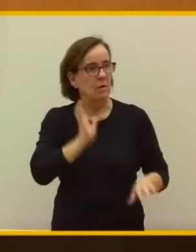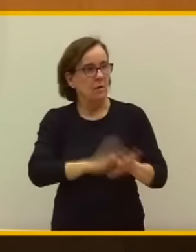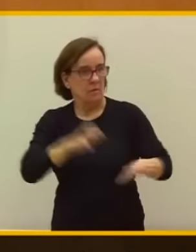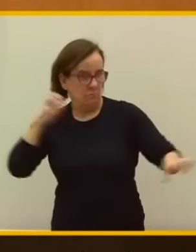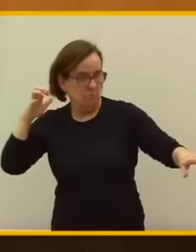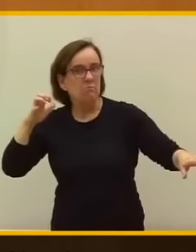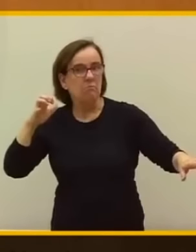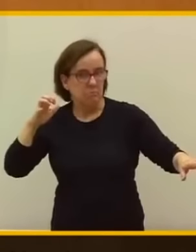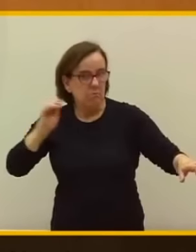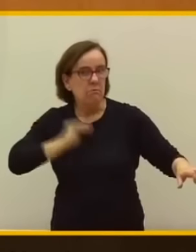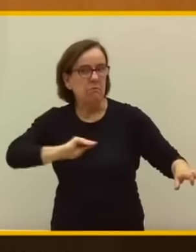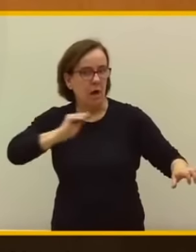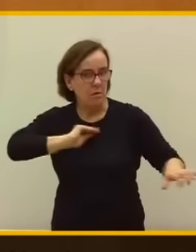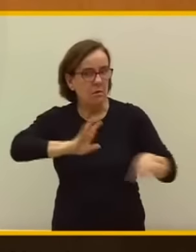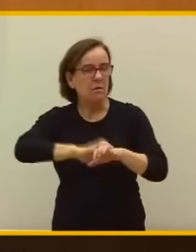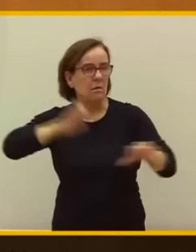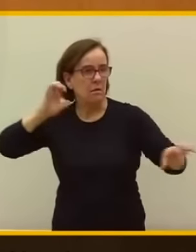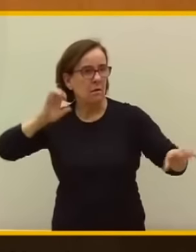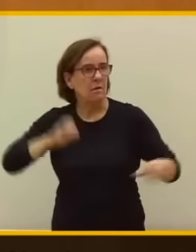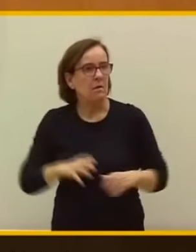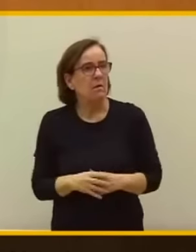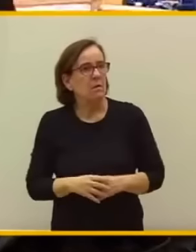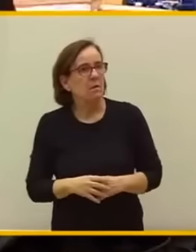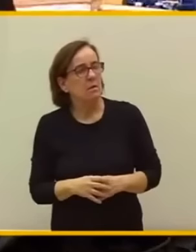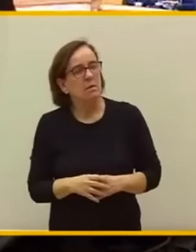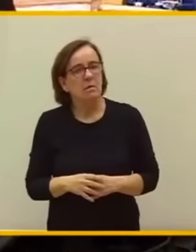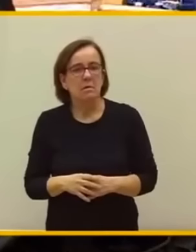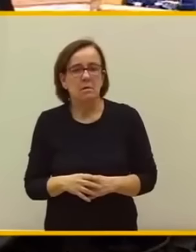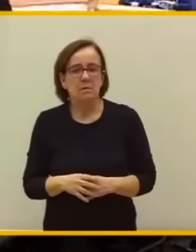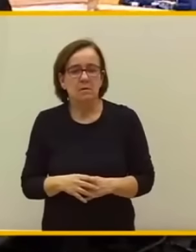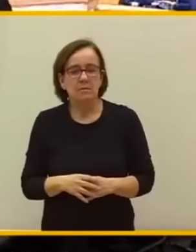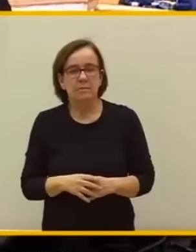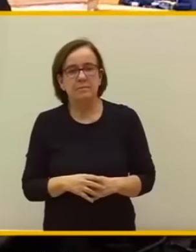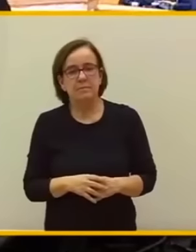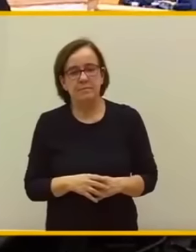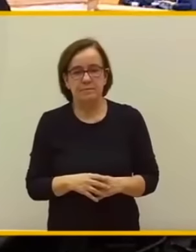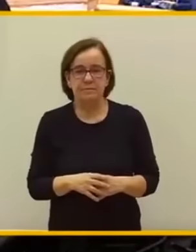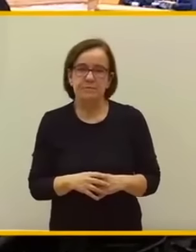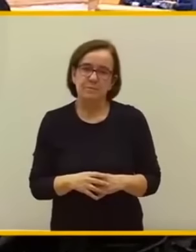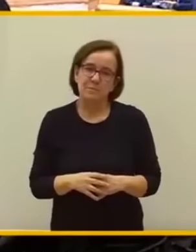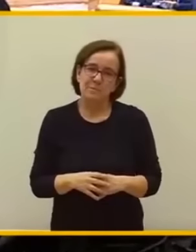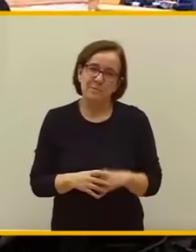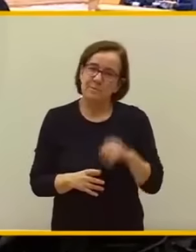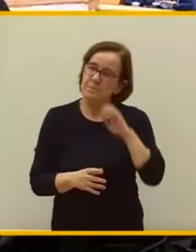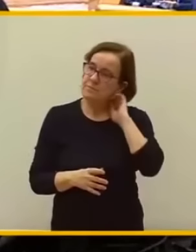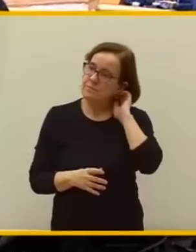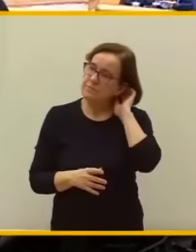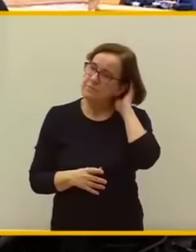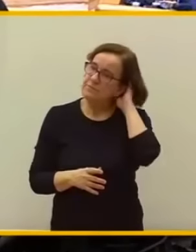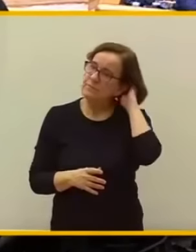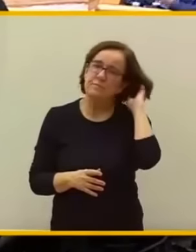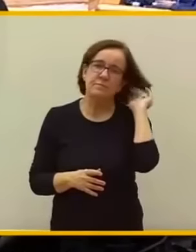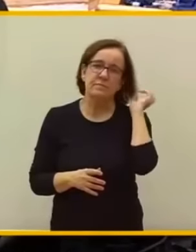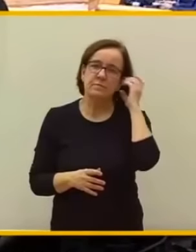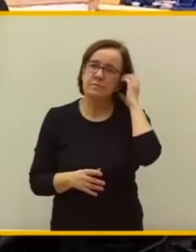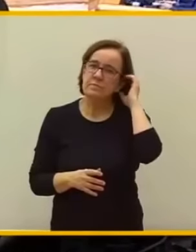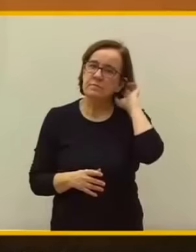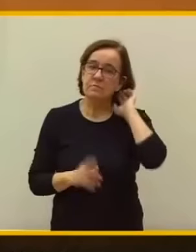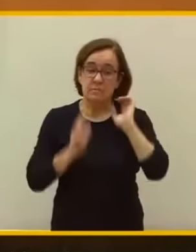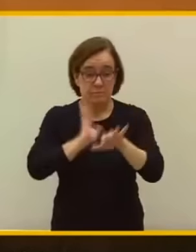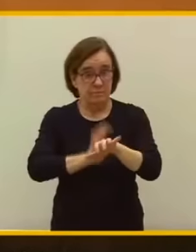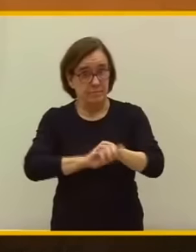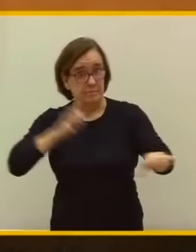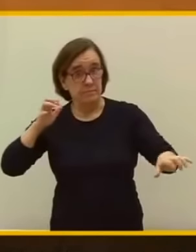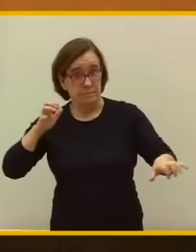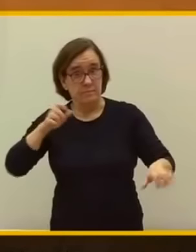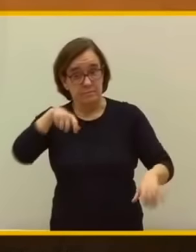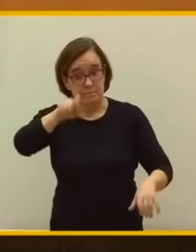mayoría